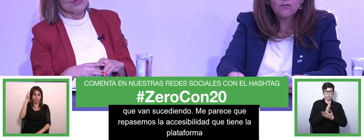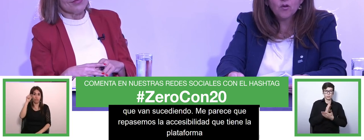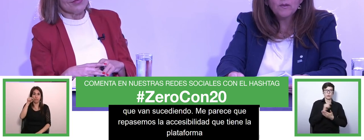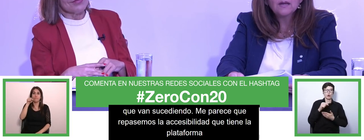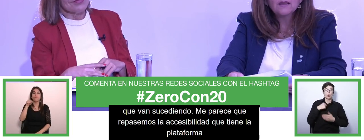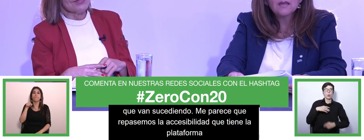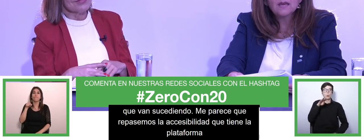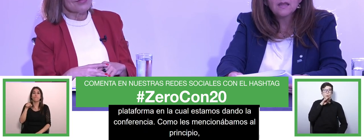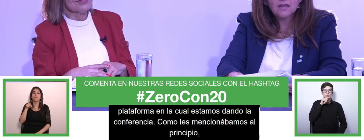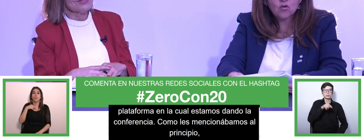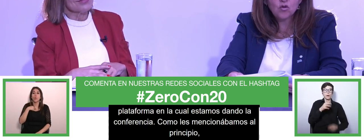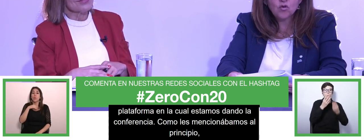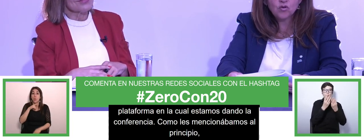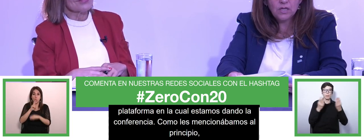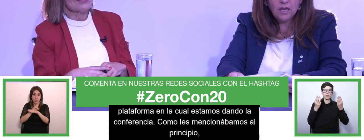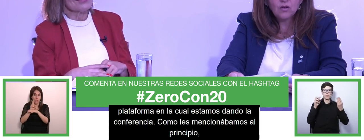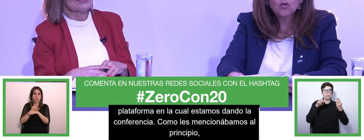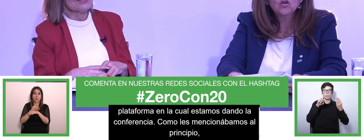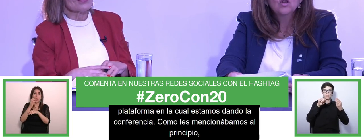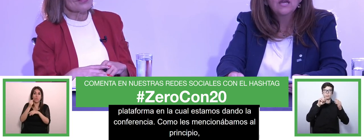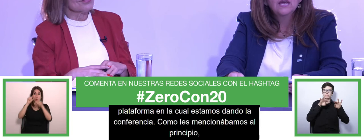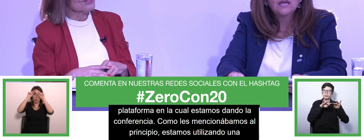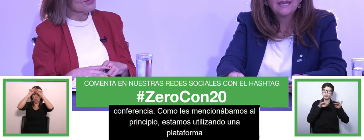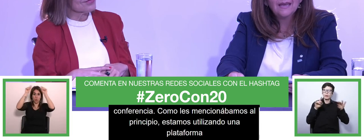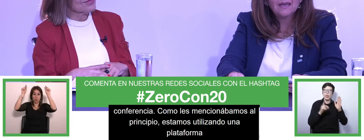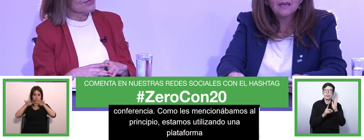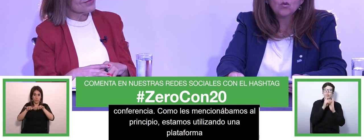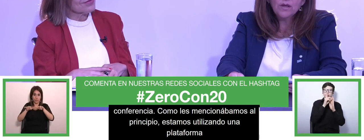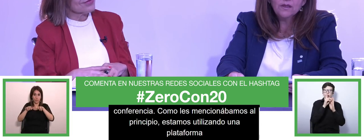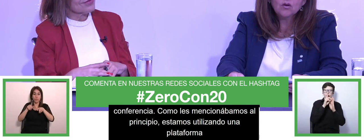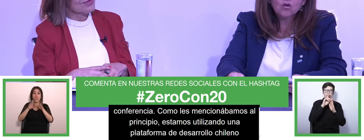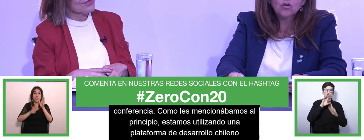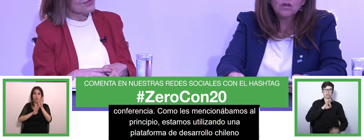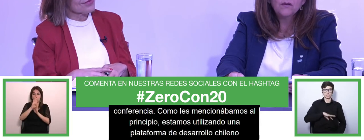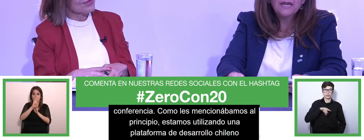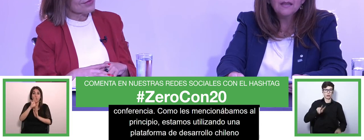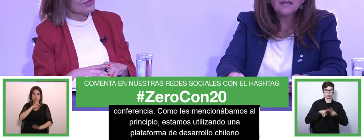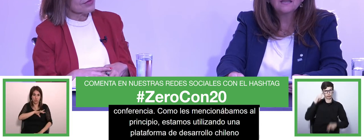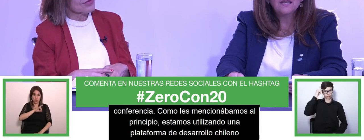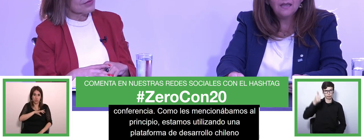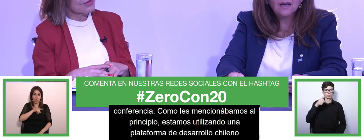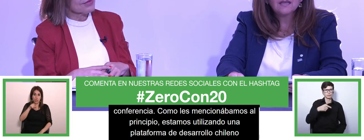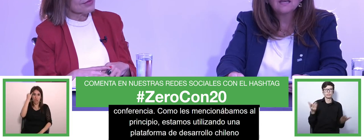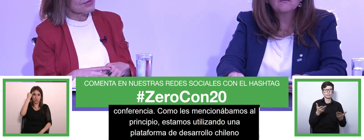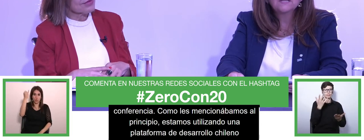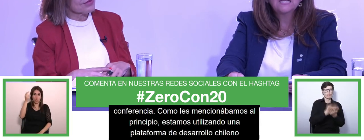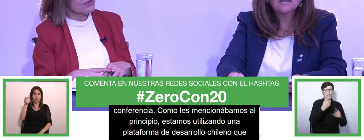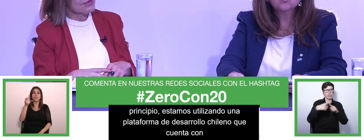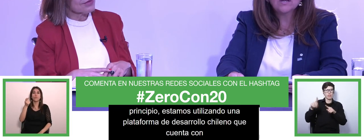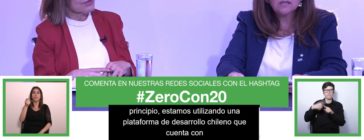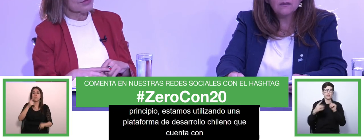una plataforma de desarrollo chileno que cuenta con diferentes características que